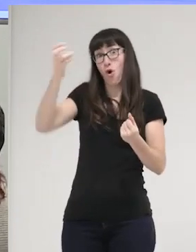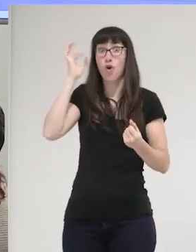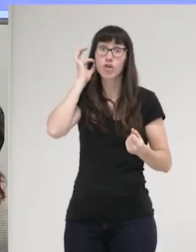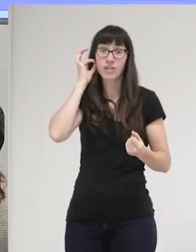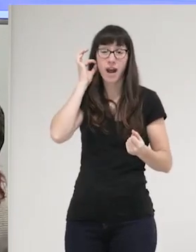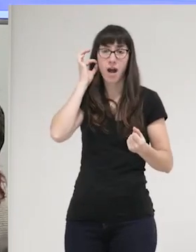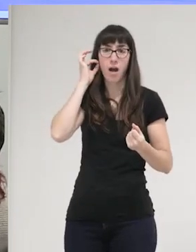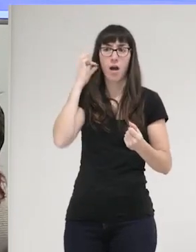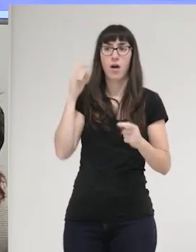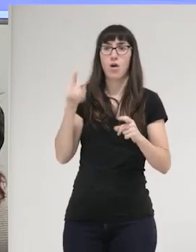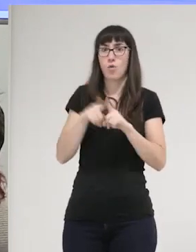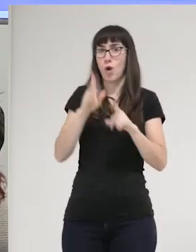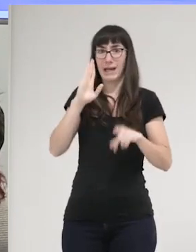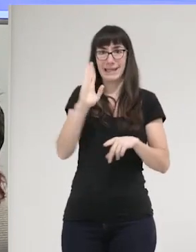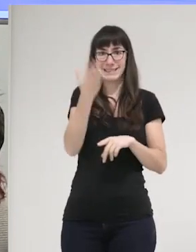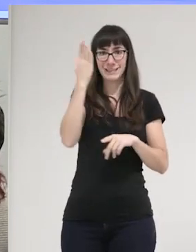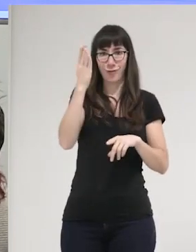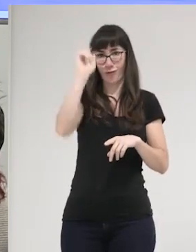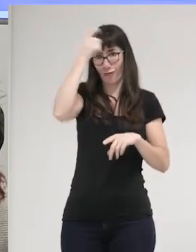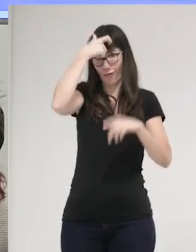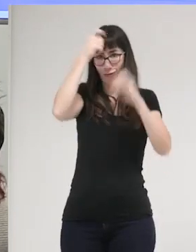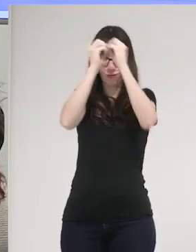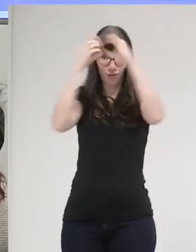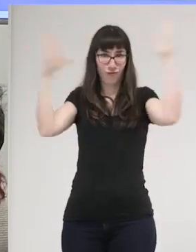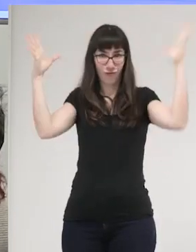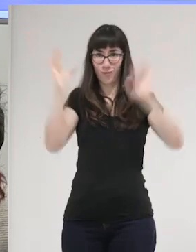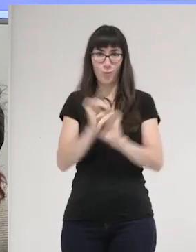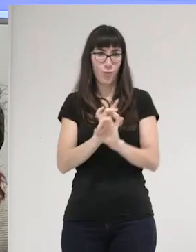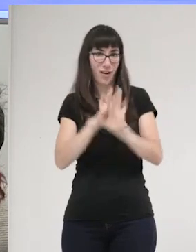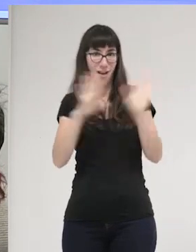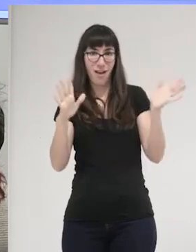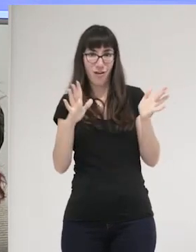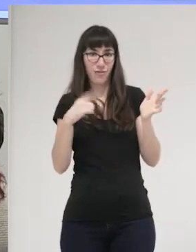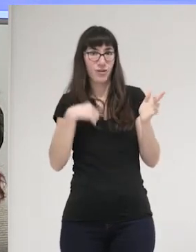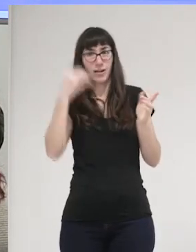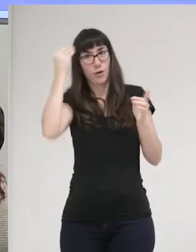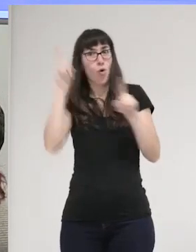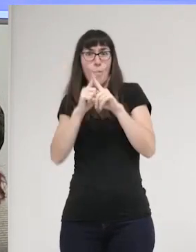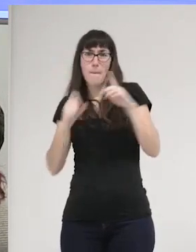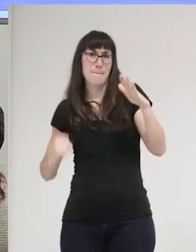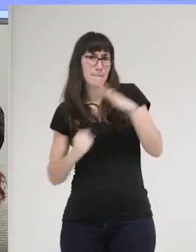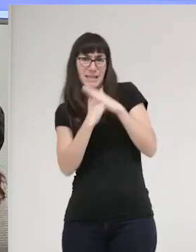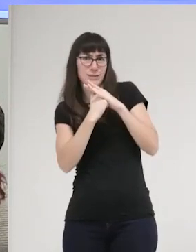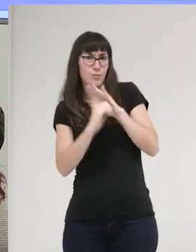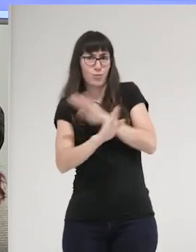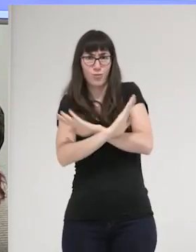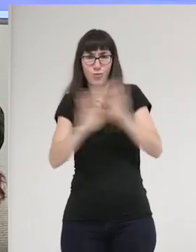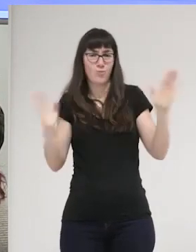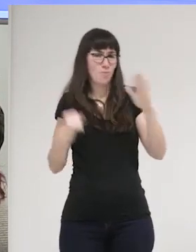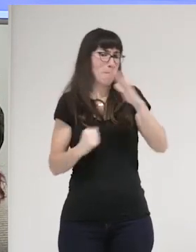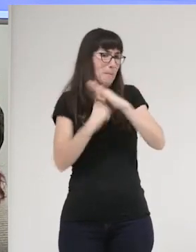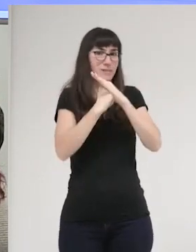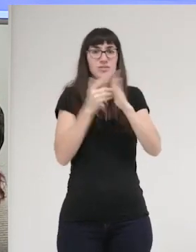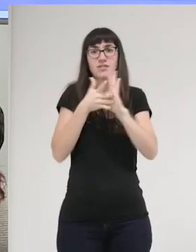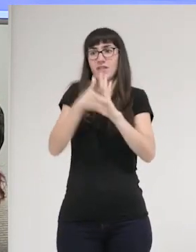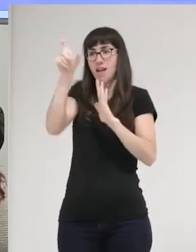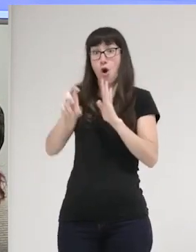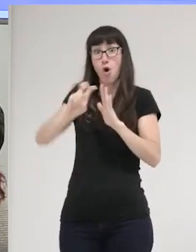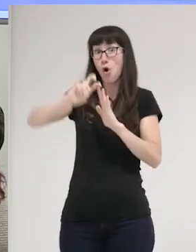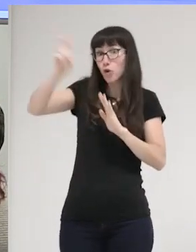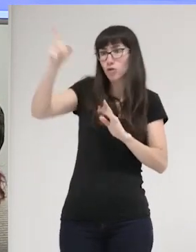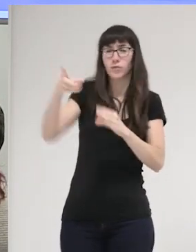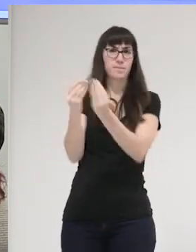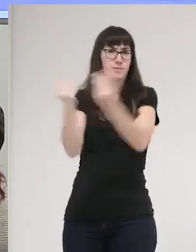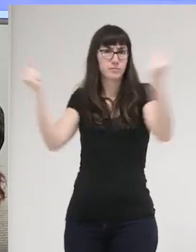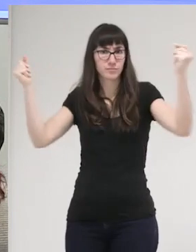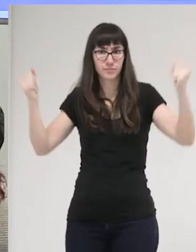castigo y punitiva que yo creo que ya no hay más allá, ¿no? O sea, ya es directamente la eliminación de la otra, que eso también